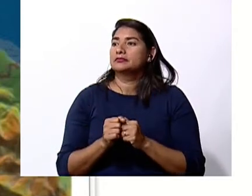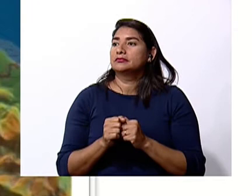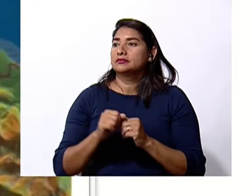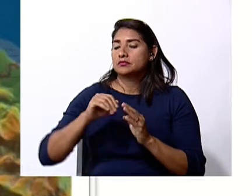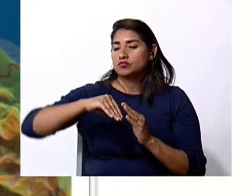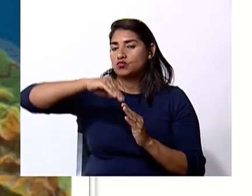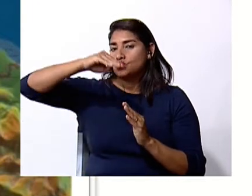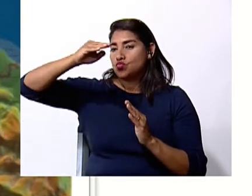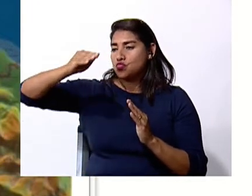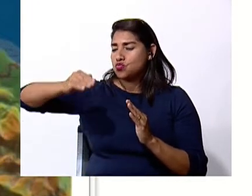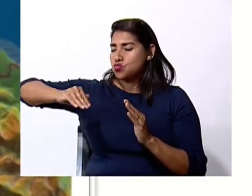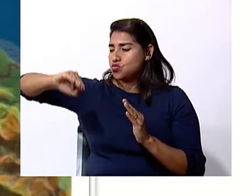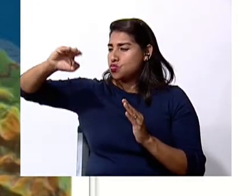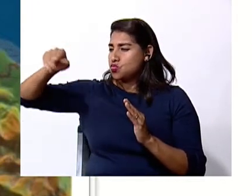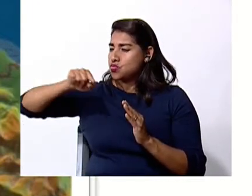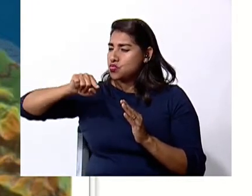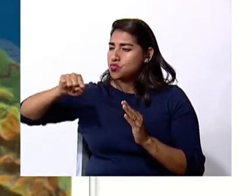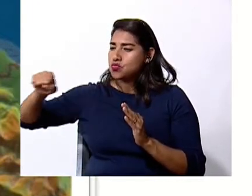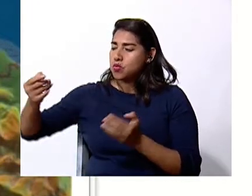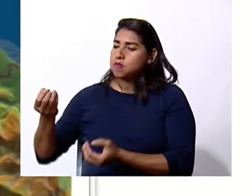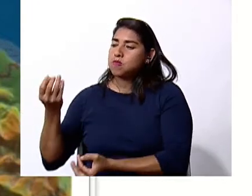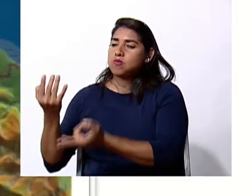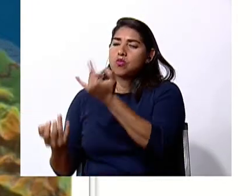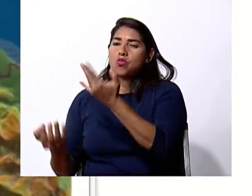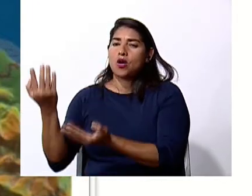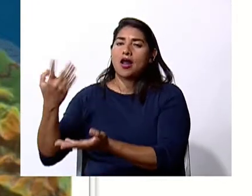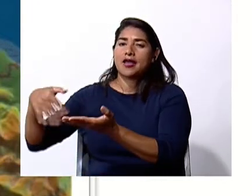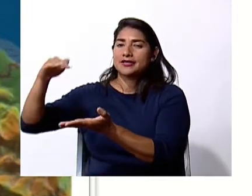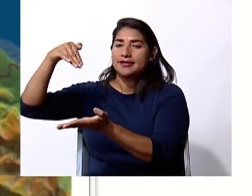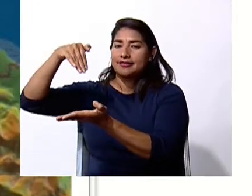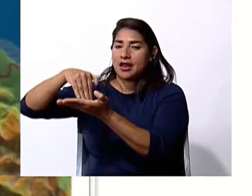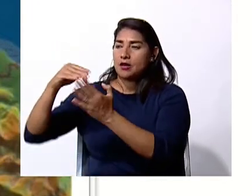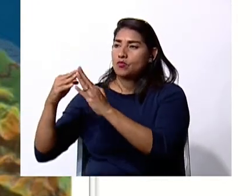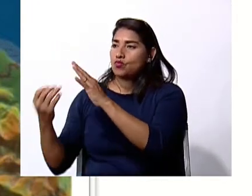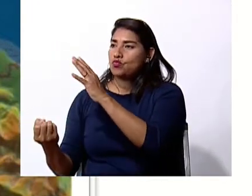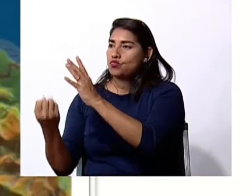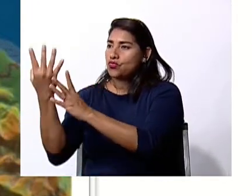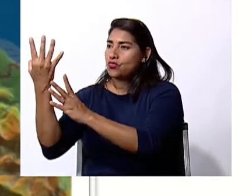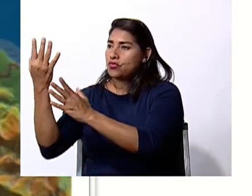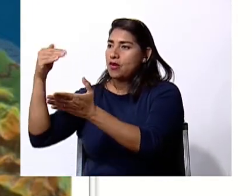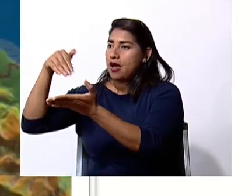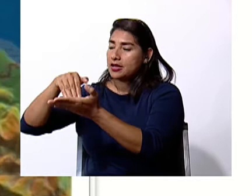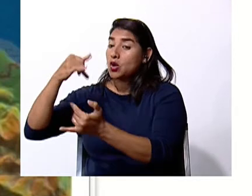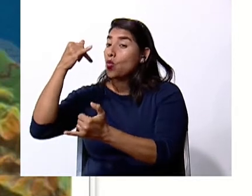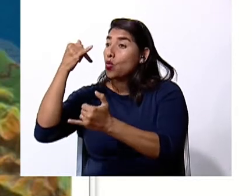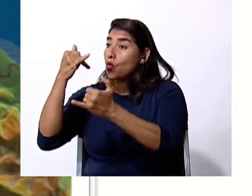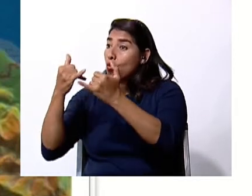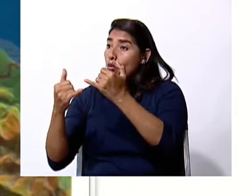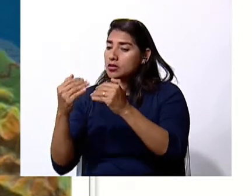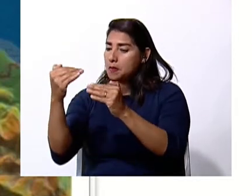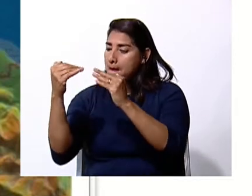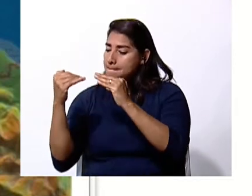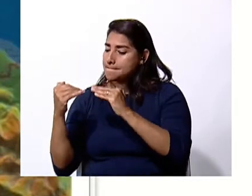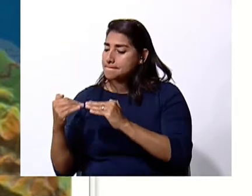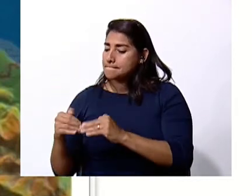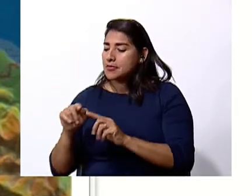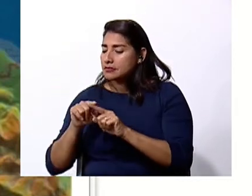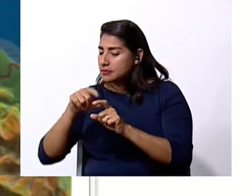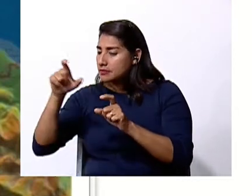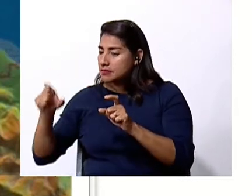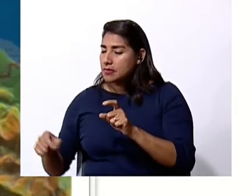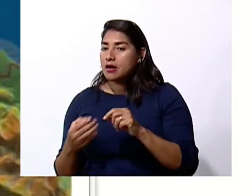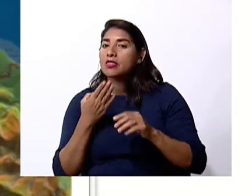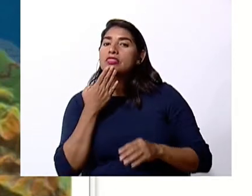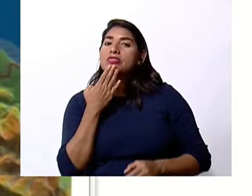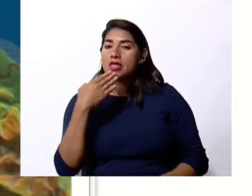sigue la cordillera volcánica central y por último se conforma con la cordillera